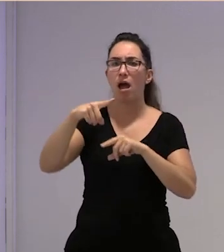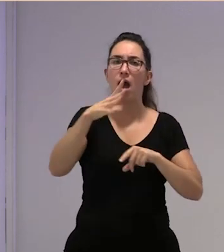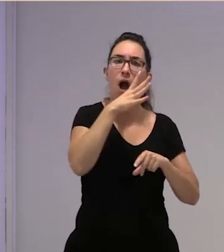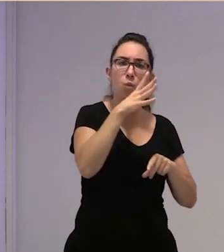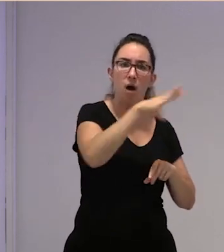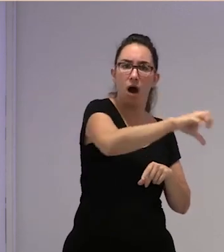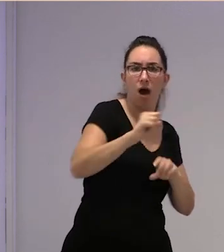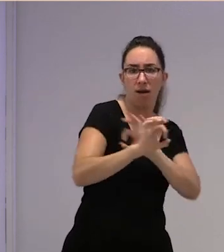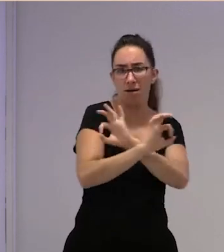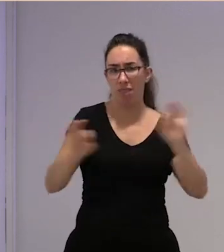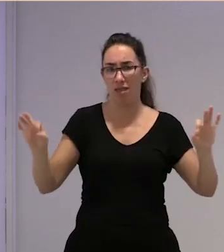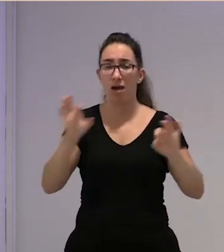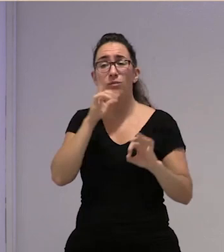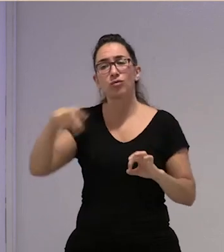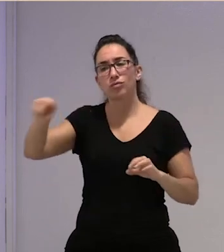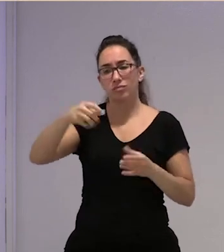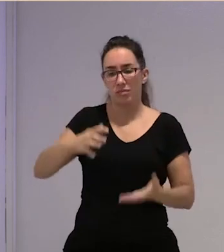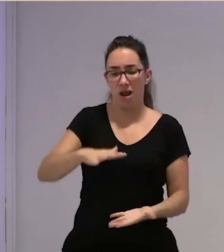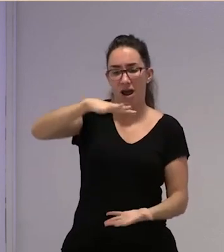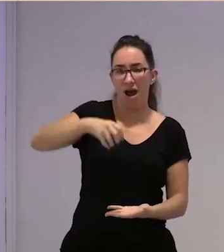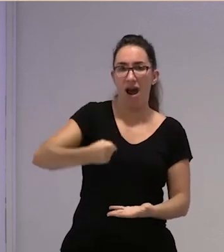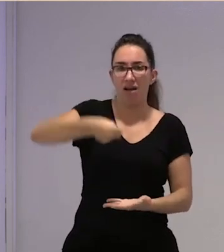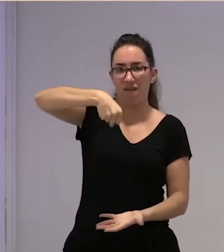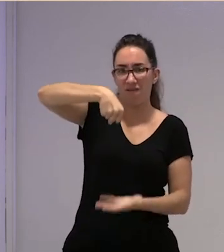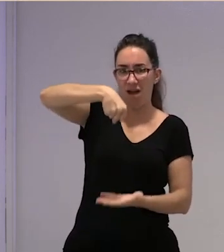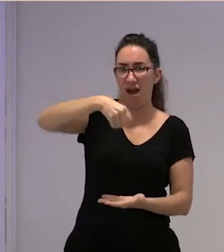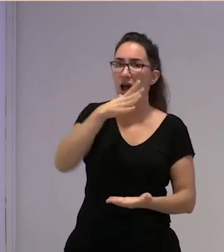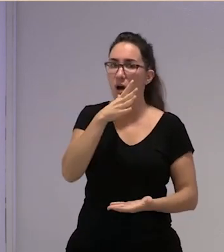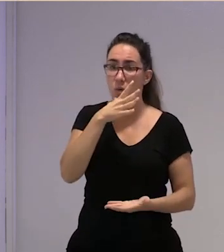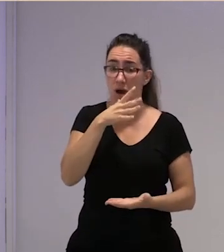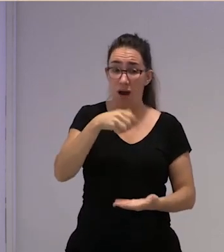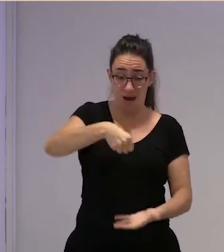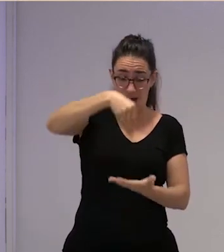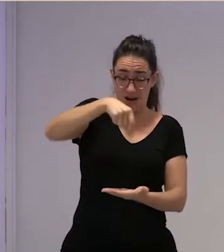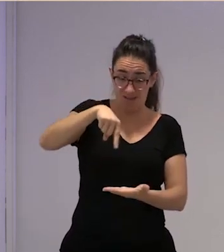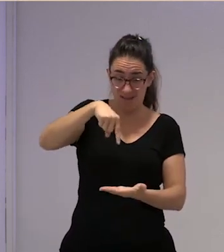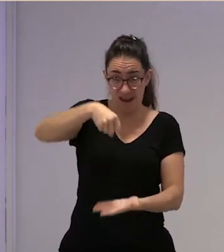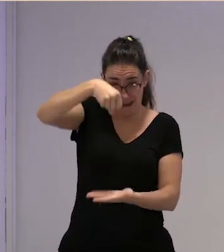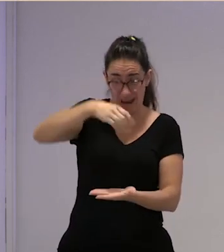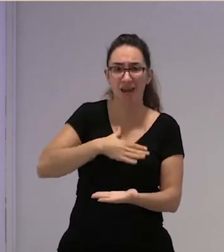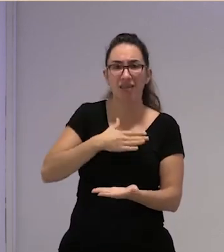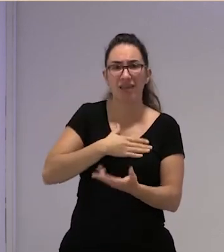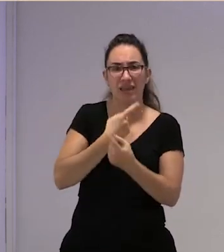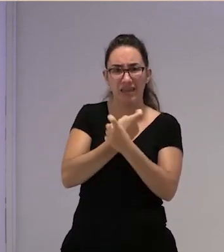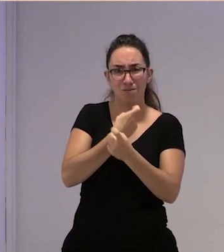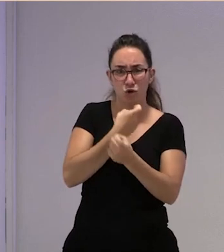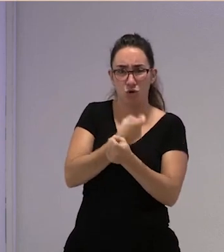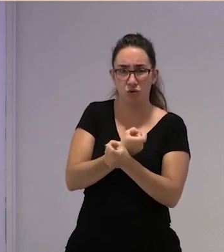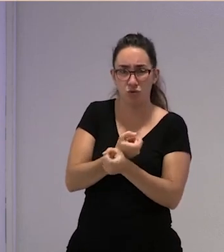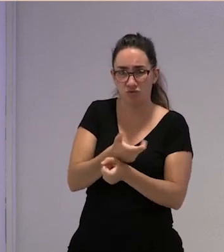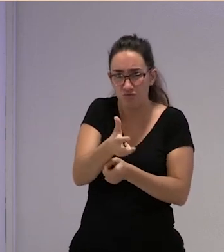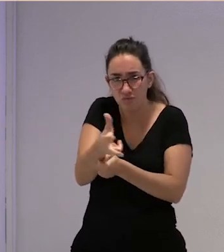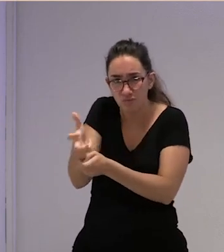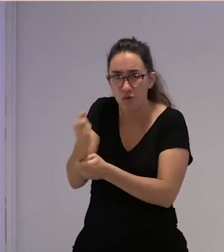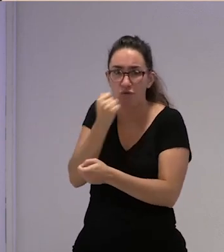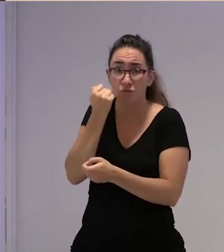garrafas de agua grandes con las garrafas de los productos químicos que echan a las frutas y con estas garrafas